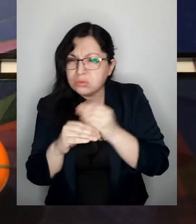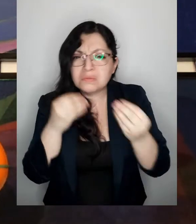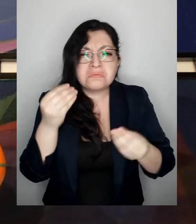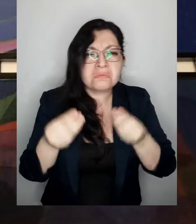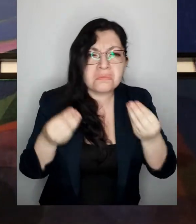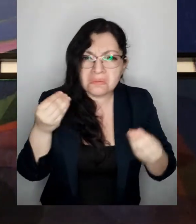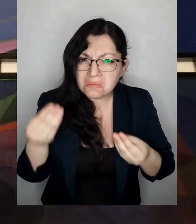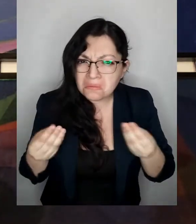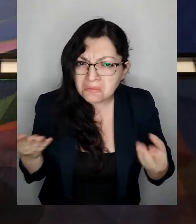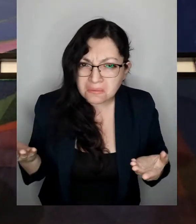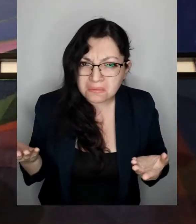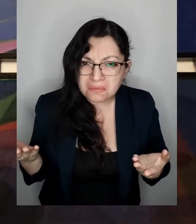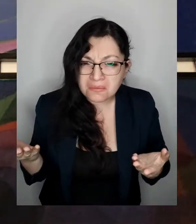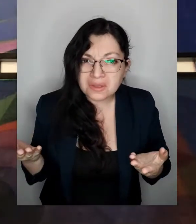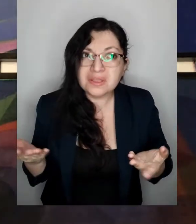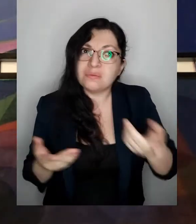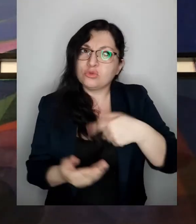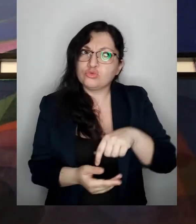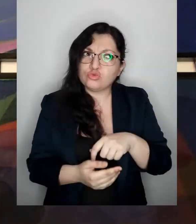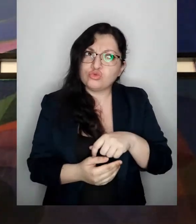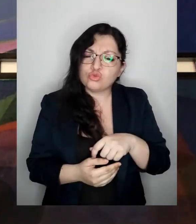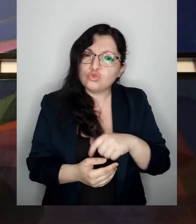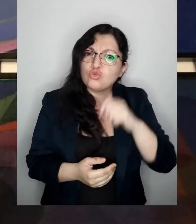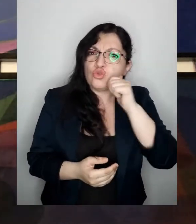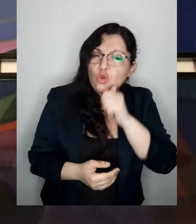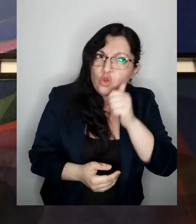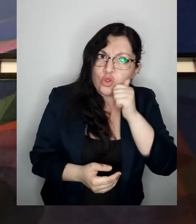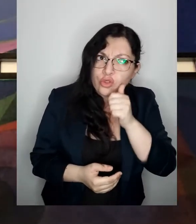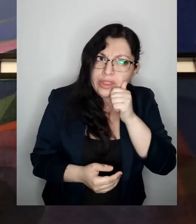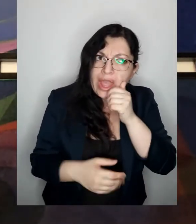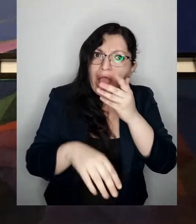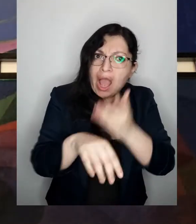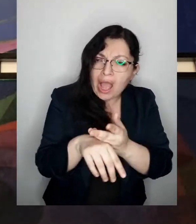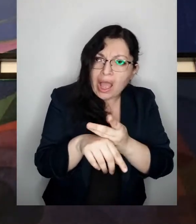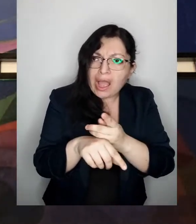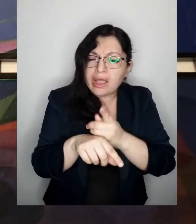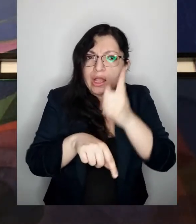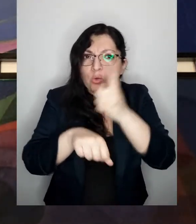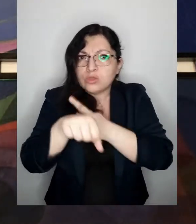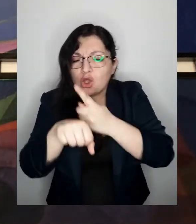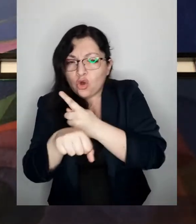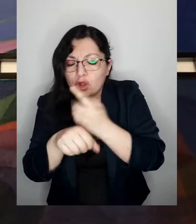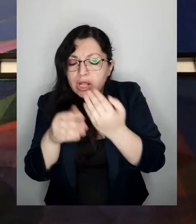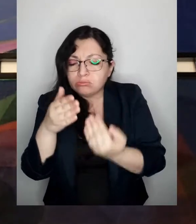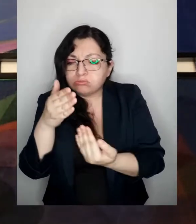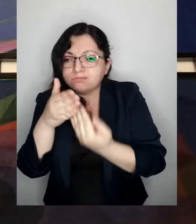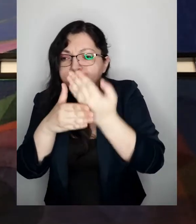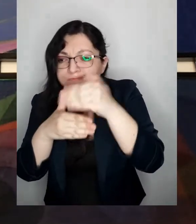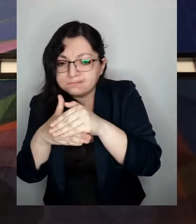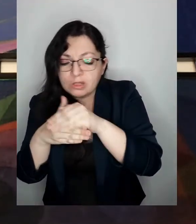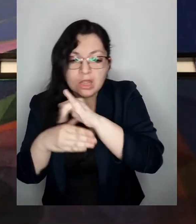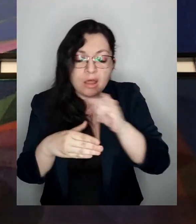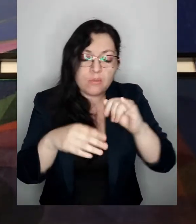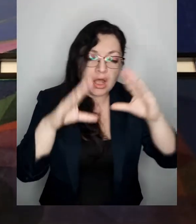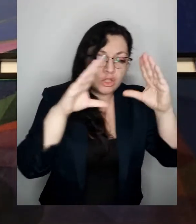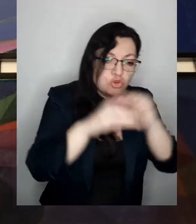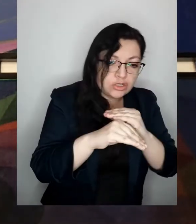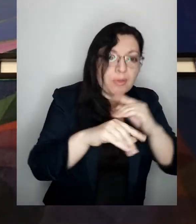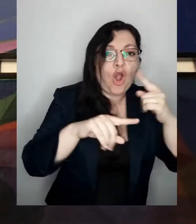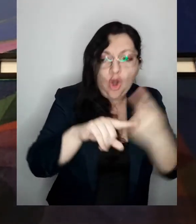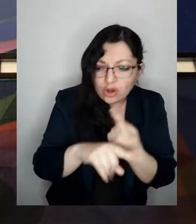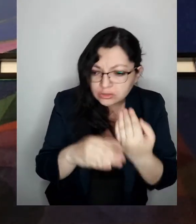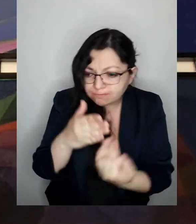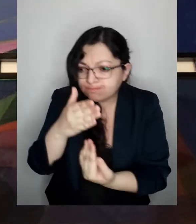entonces para que en realidad cada día estemos un rato de día y después de noche y después volvamos a estar de día